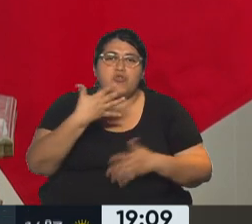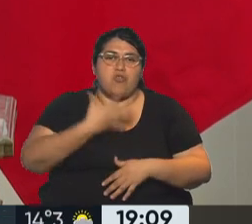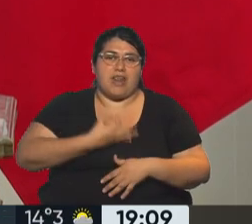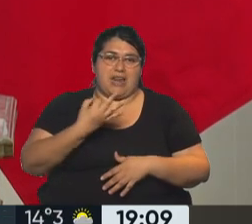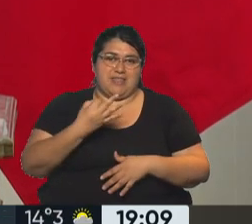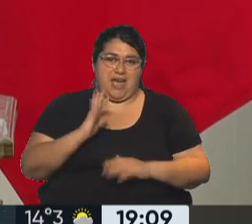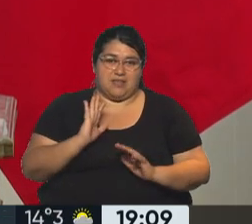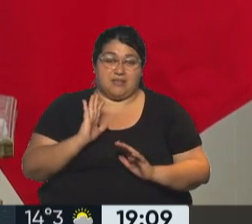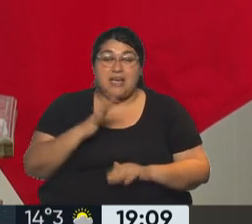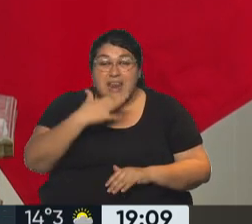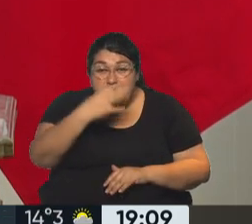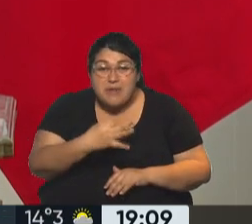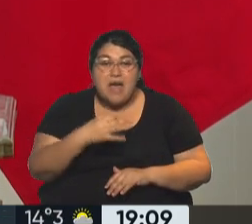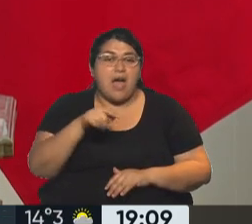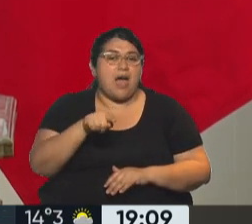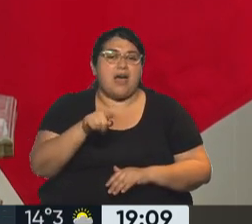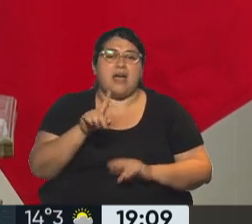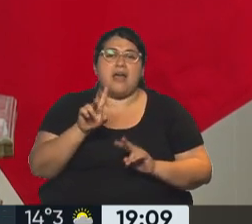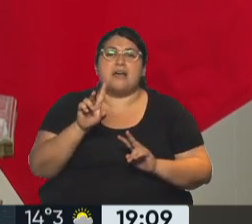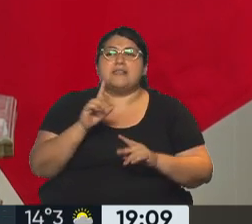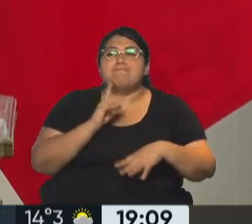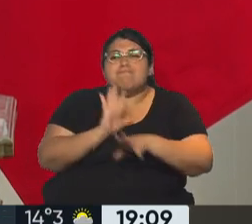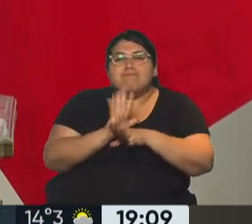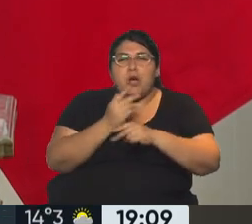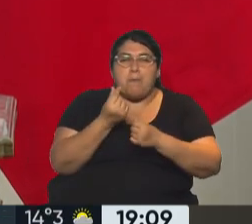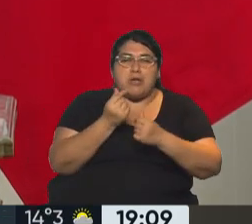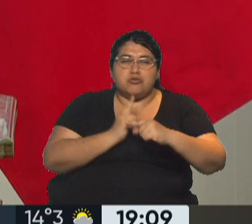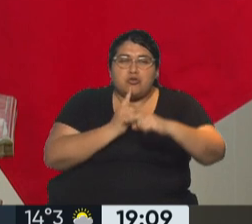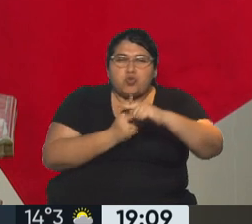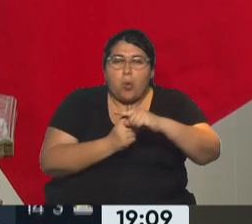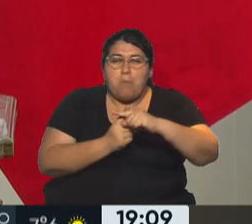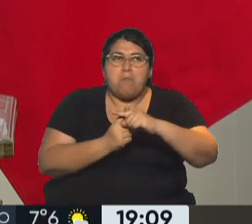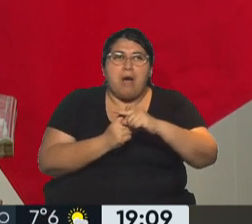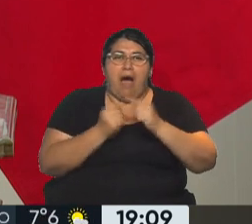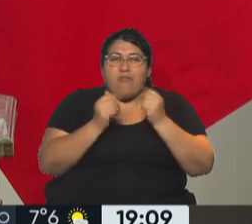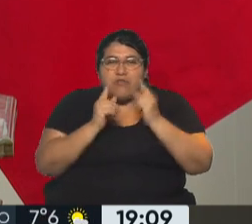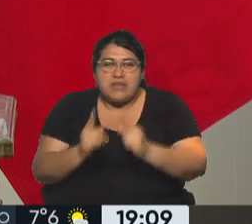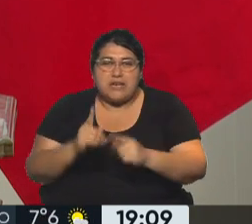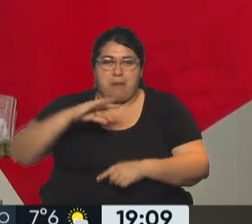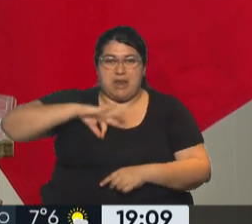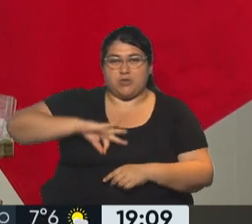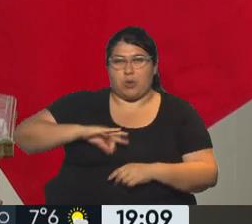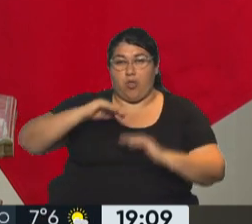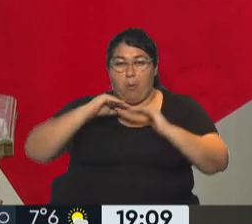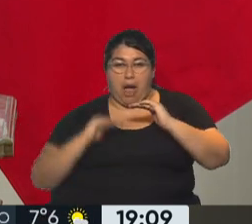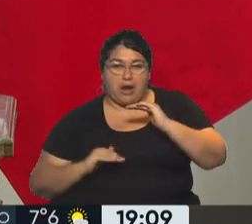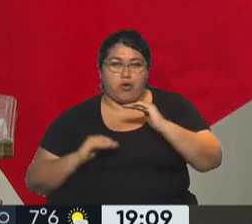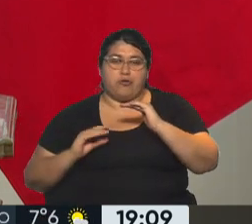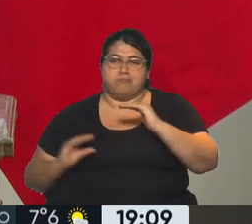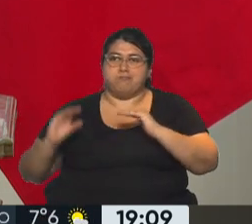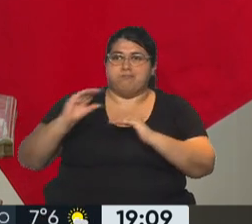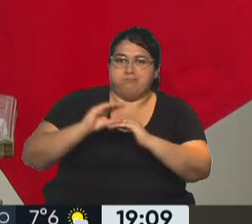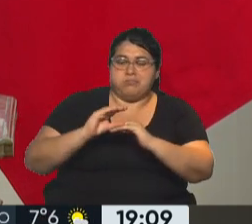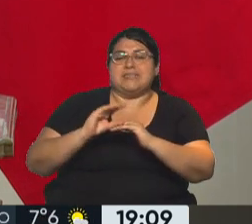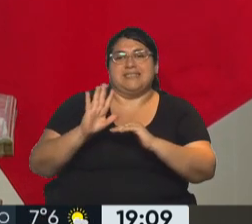Y la verdad es que interferir con una suma fija a los salarios más bajos también genera muchos problemas